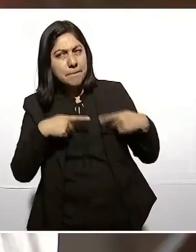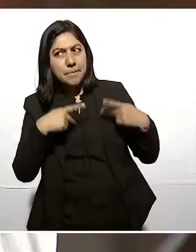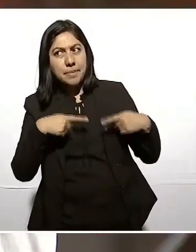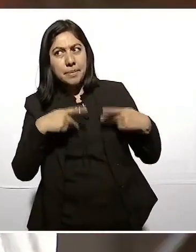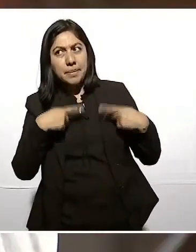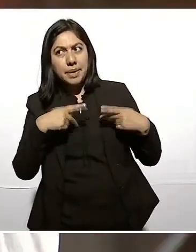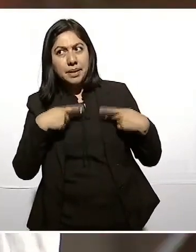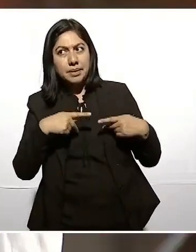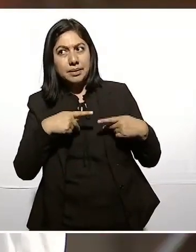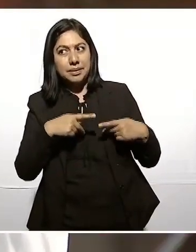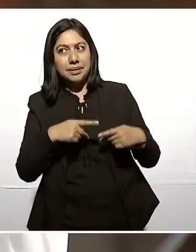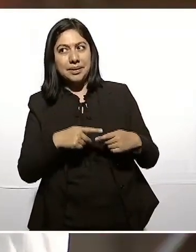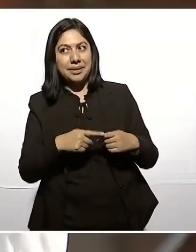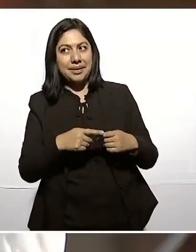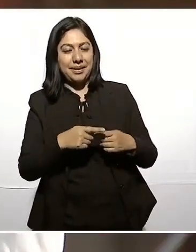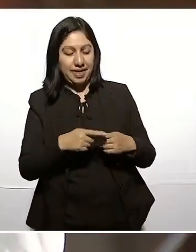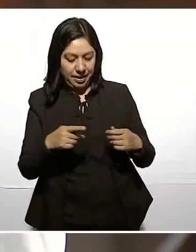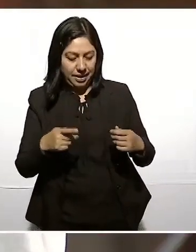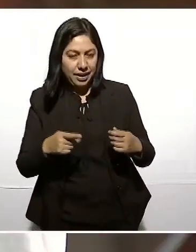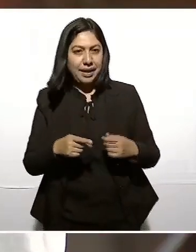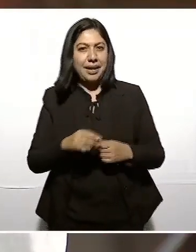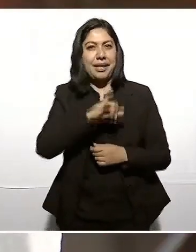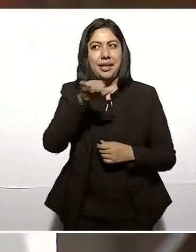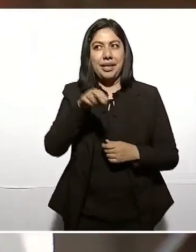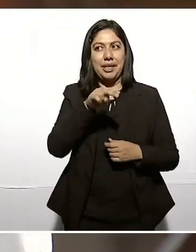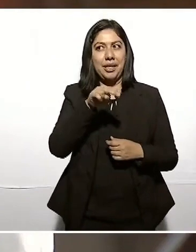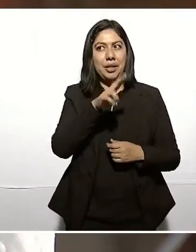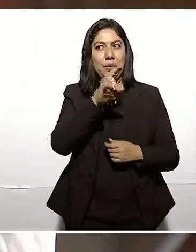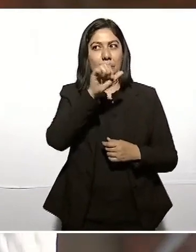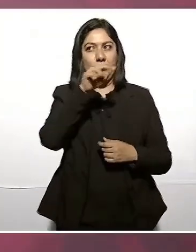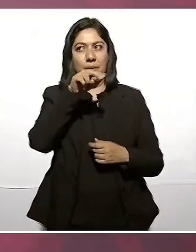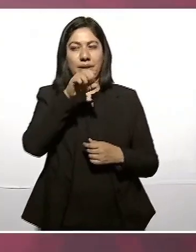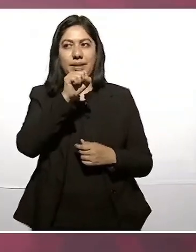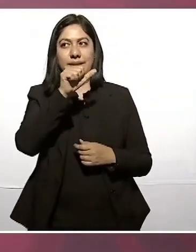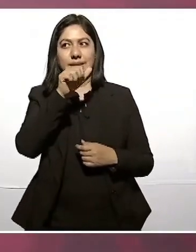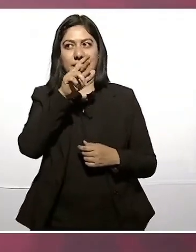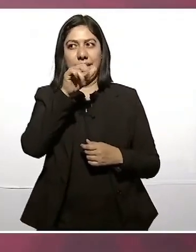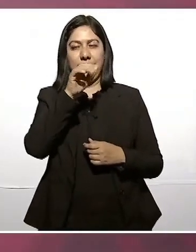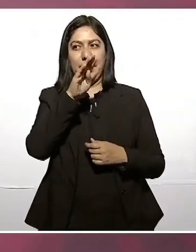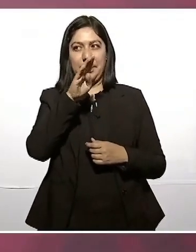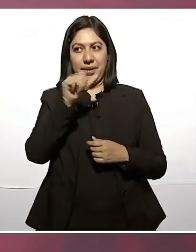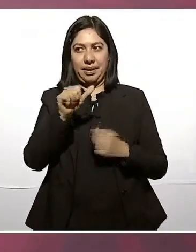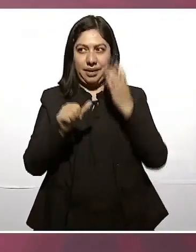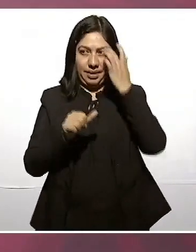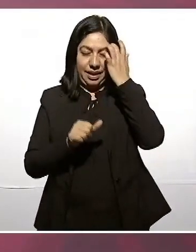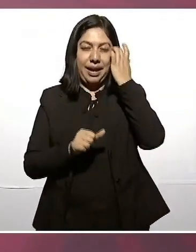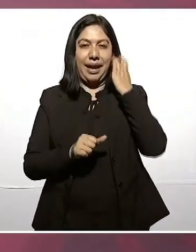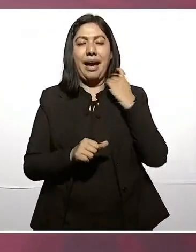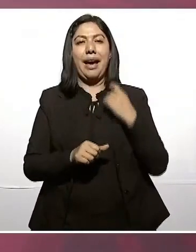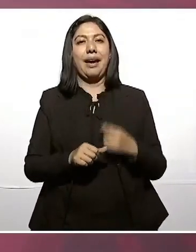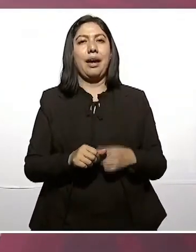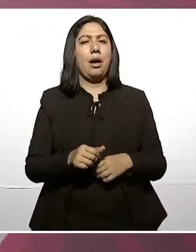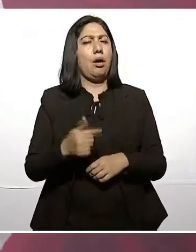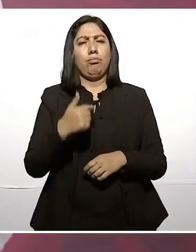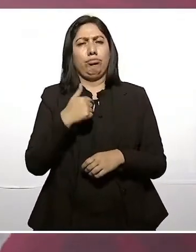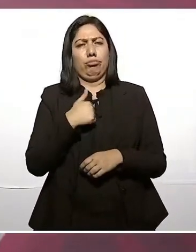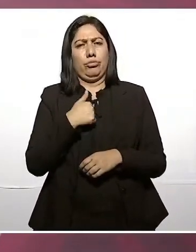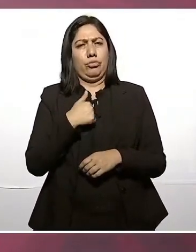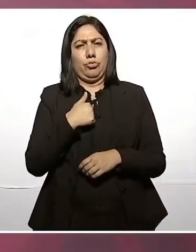Juan Sarabia. No, señor, yo no soy bandido.